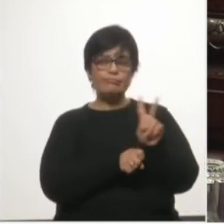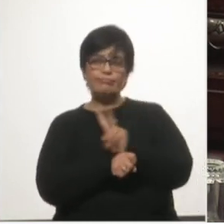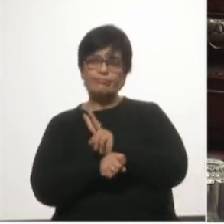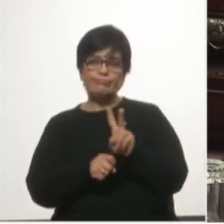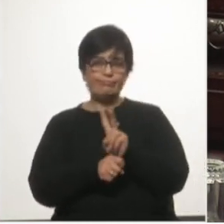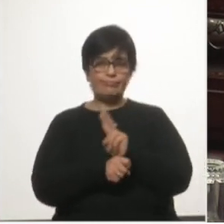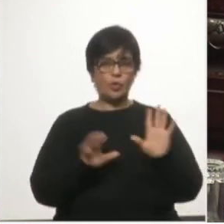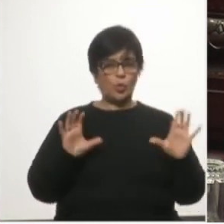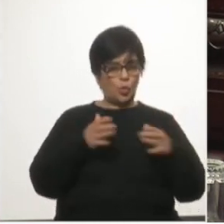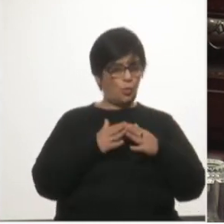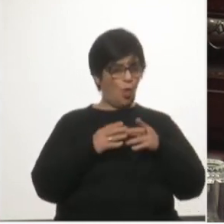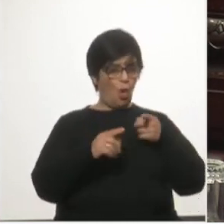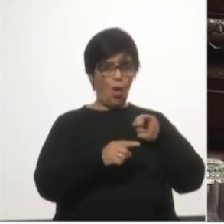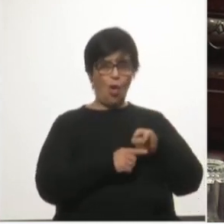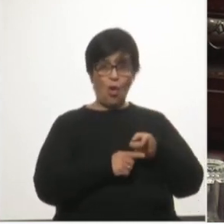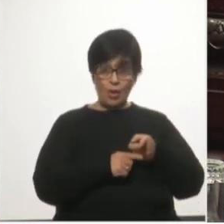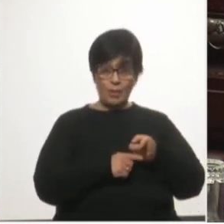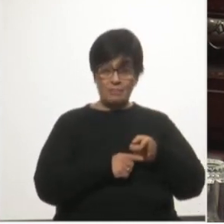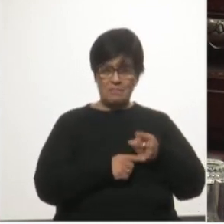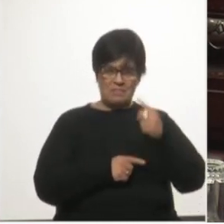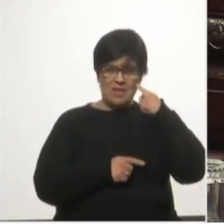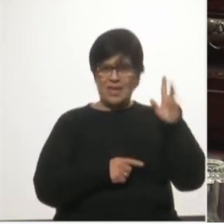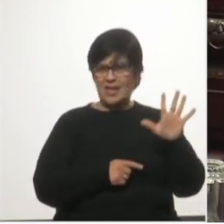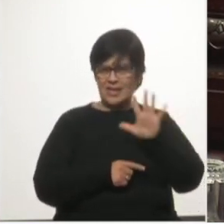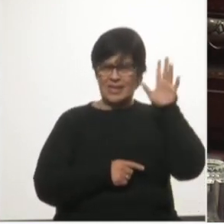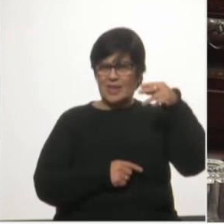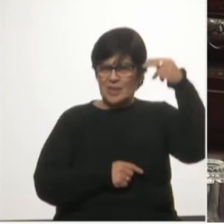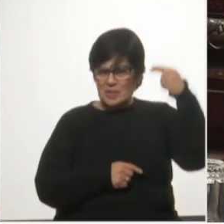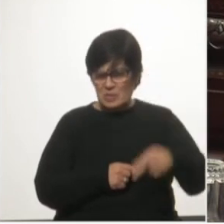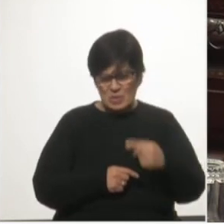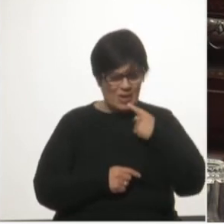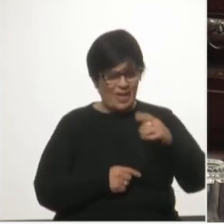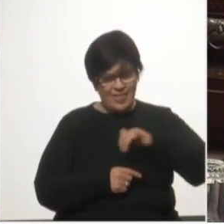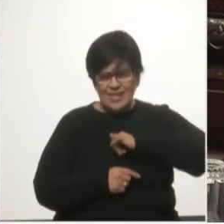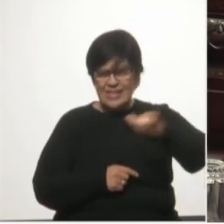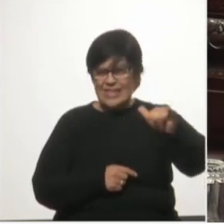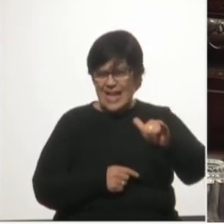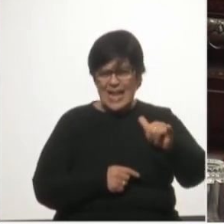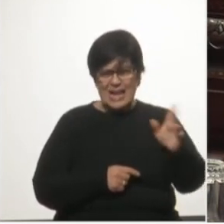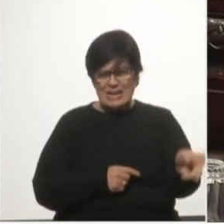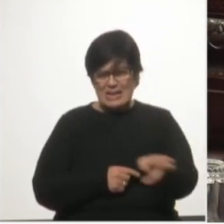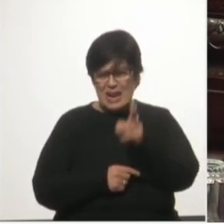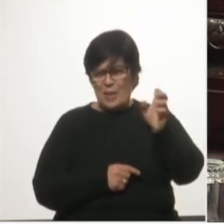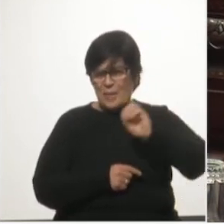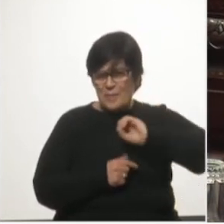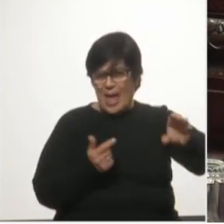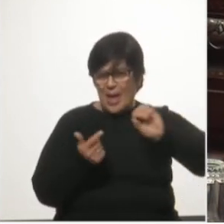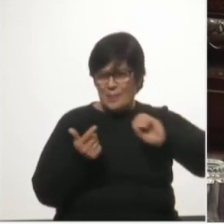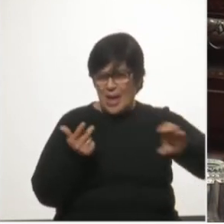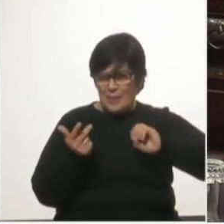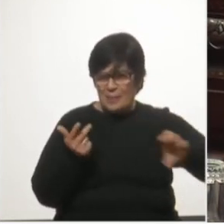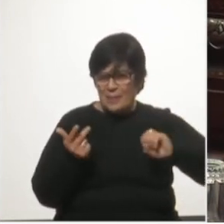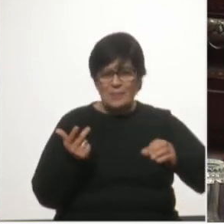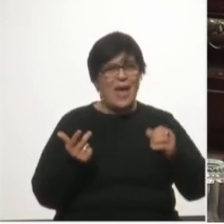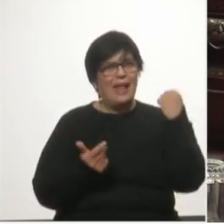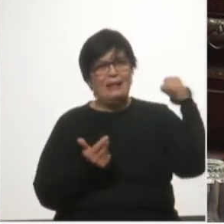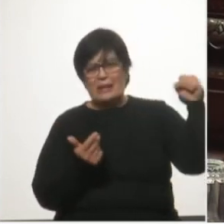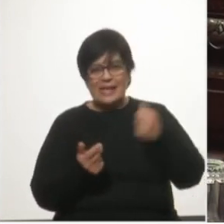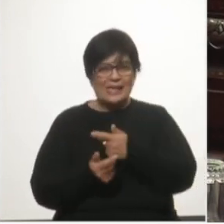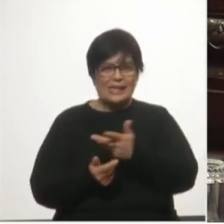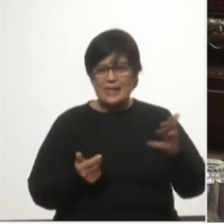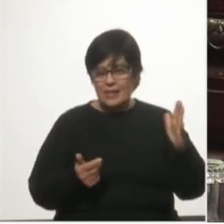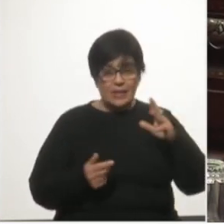oposición y nunca pensé que debería denunciar semejante cúmulo de irregularidades y de ilegalidades